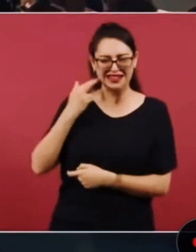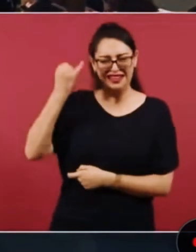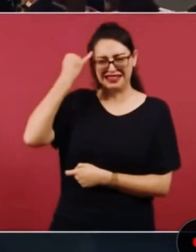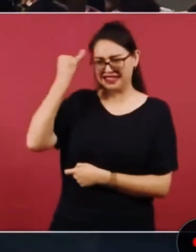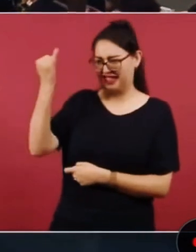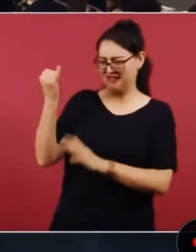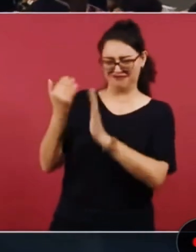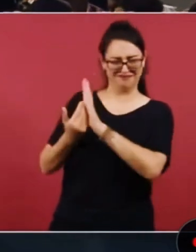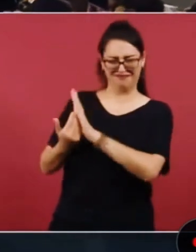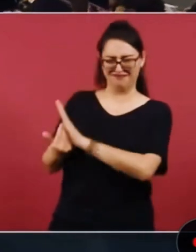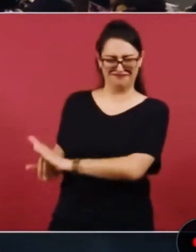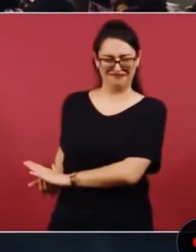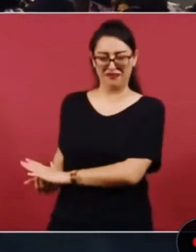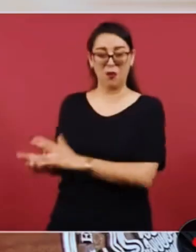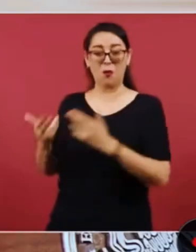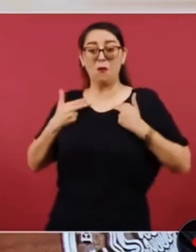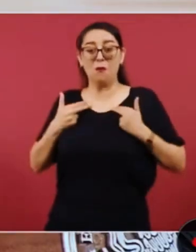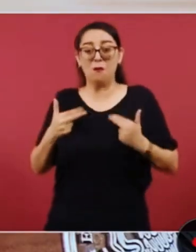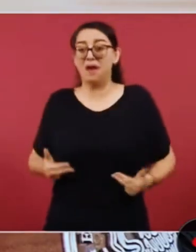y que todo eso